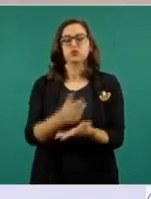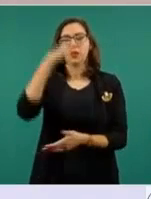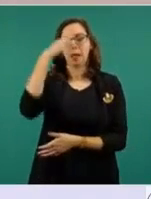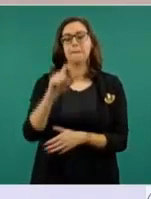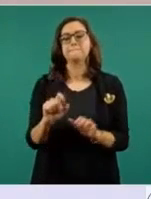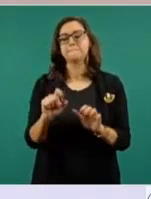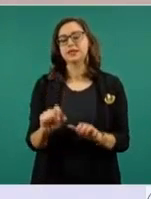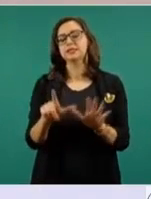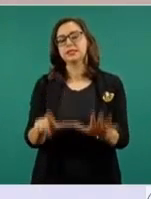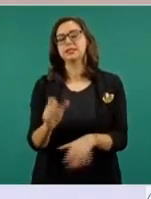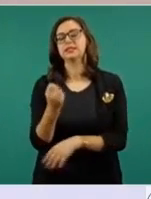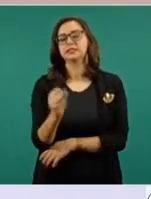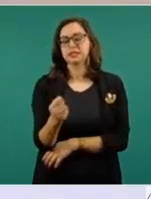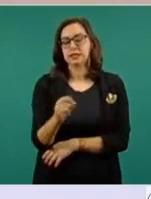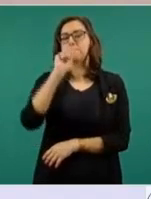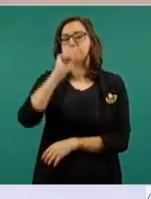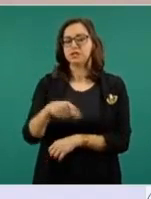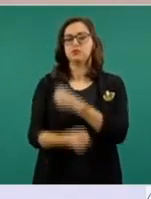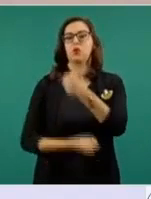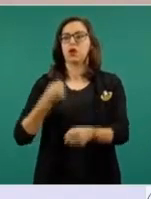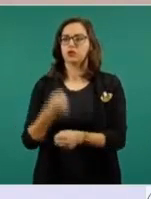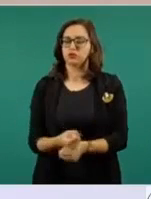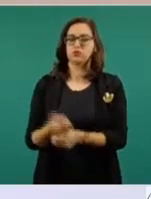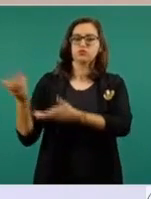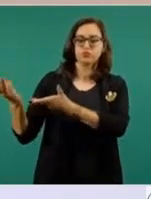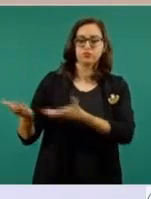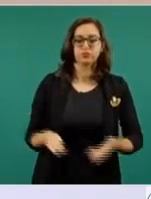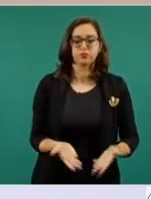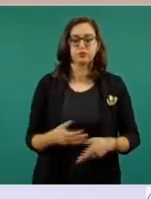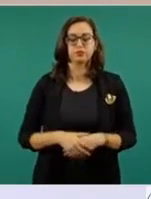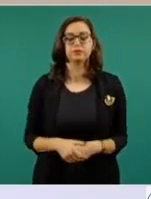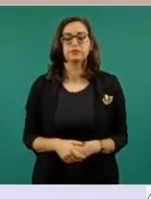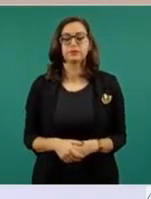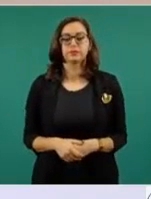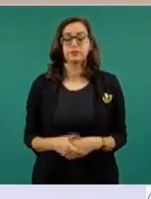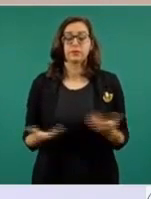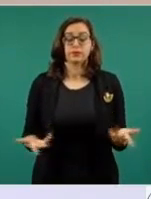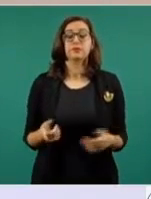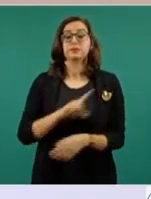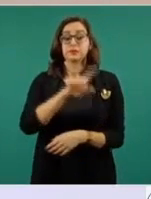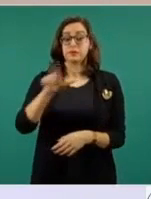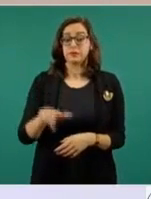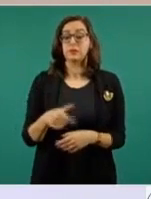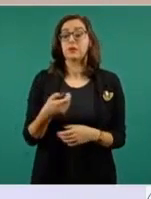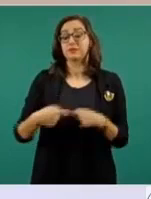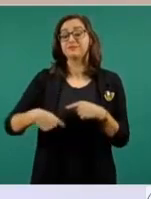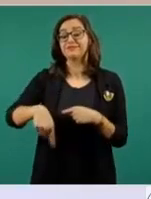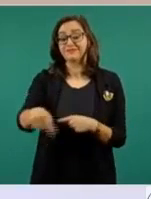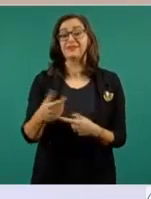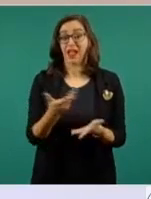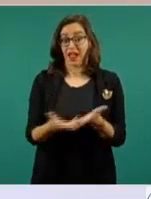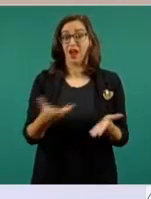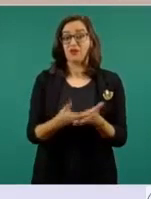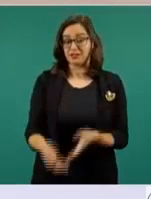27 de septiembre de ese mismo año. De tal manera que en pocos días estaremos celebrando el